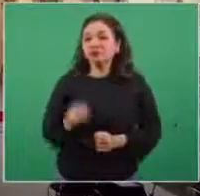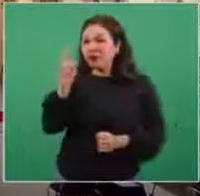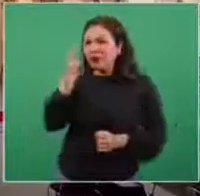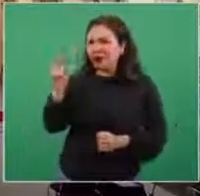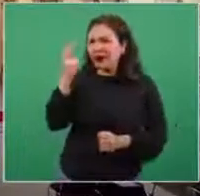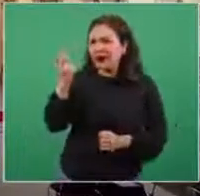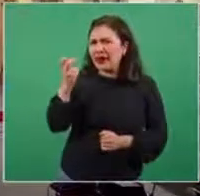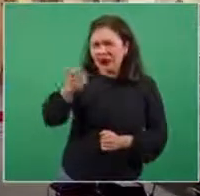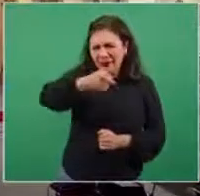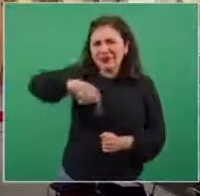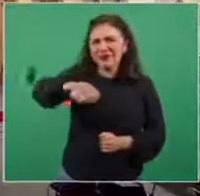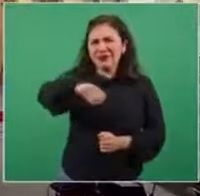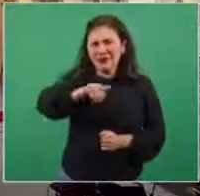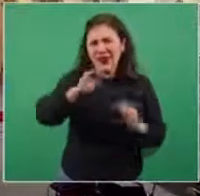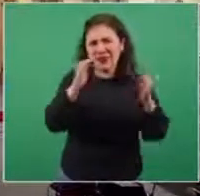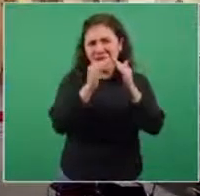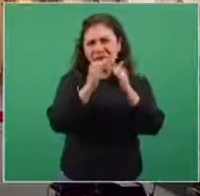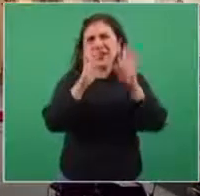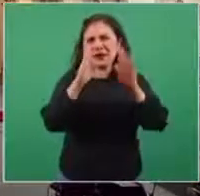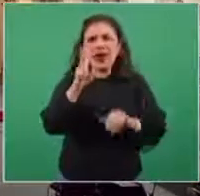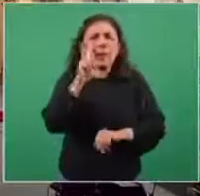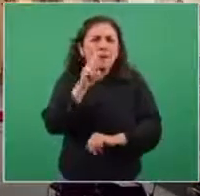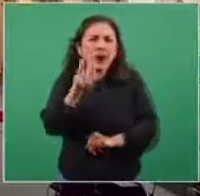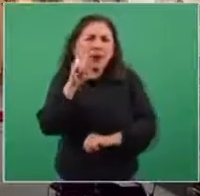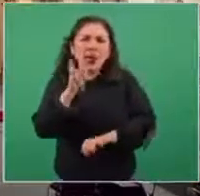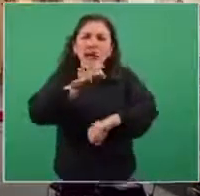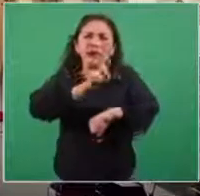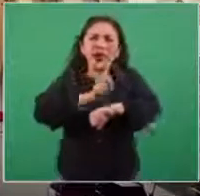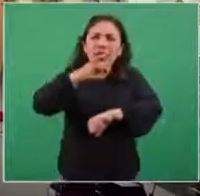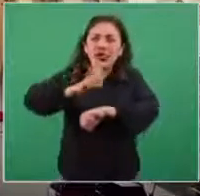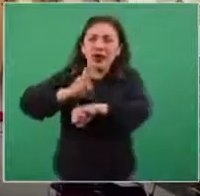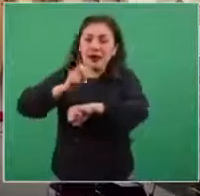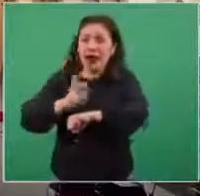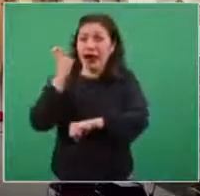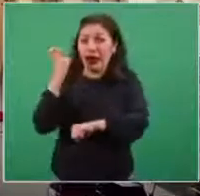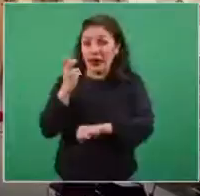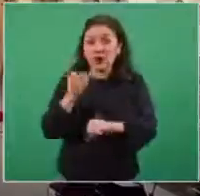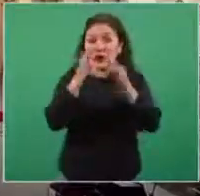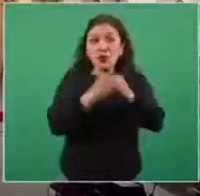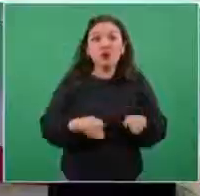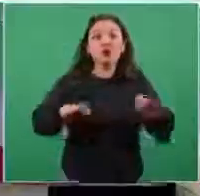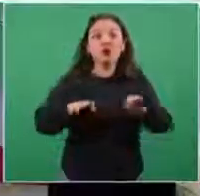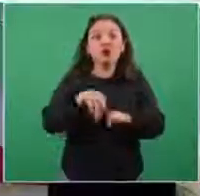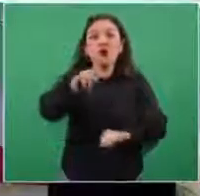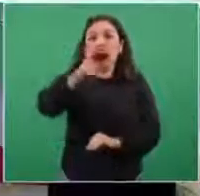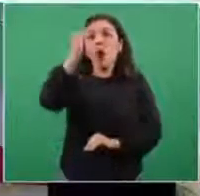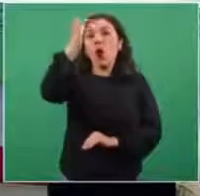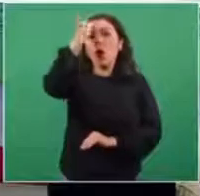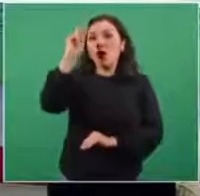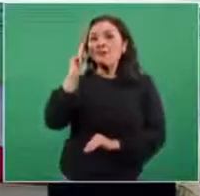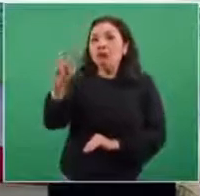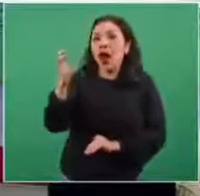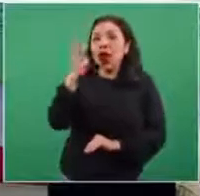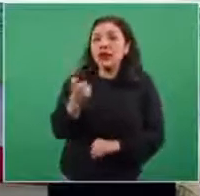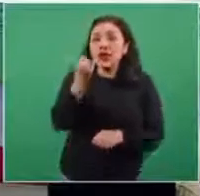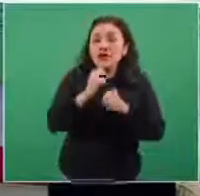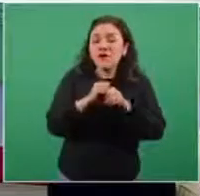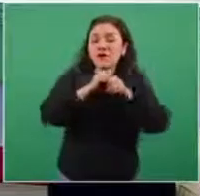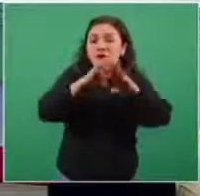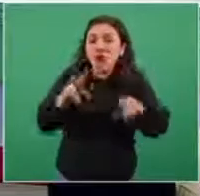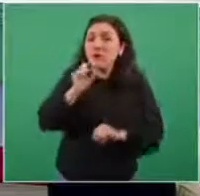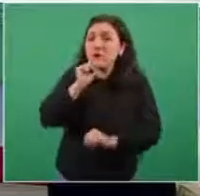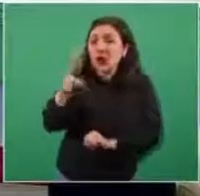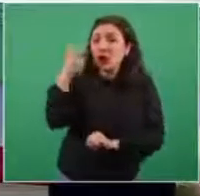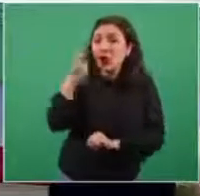gráfica que ustedes en casa siguen día a día. Es importante que conozcan estos datos y que con estos datos